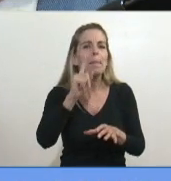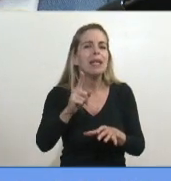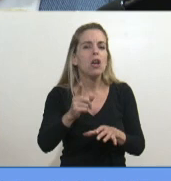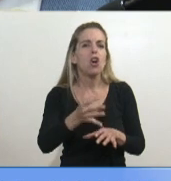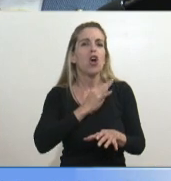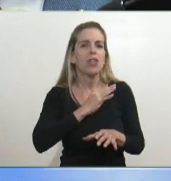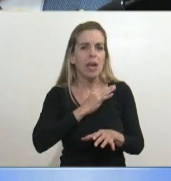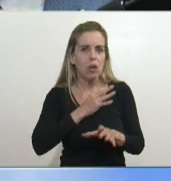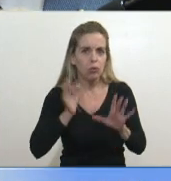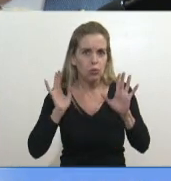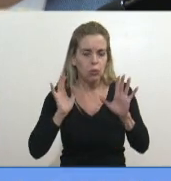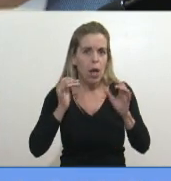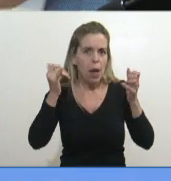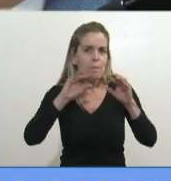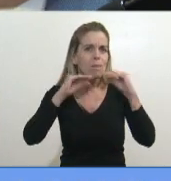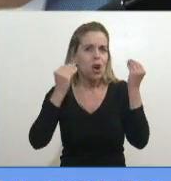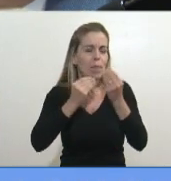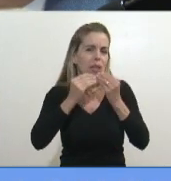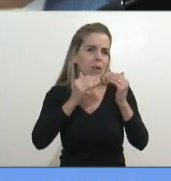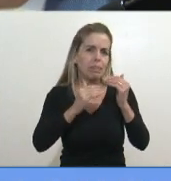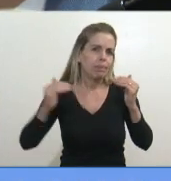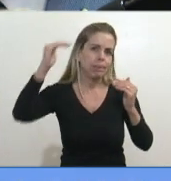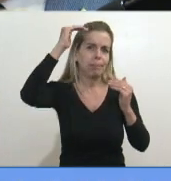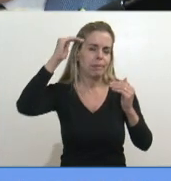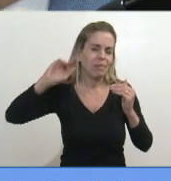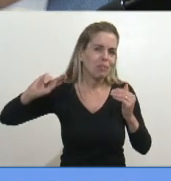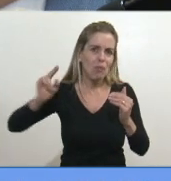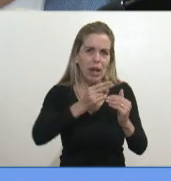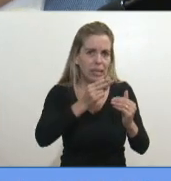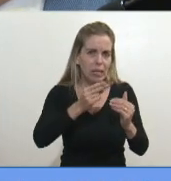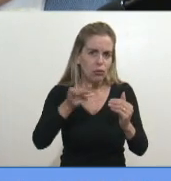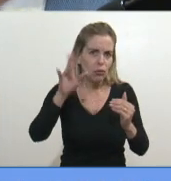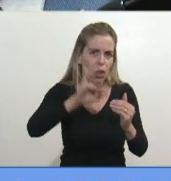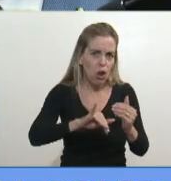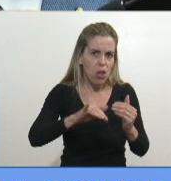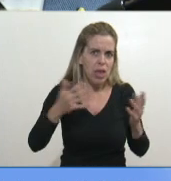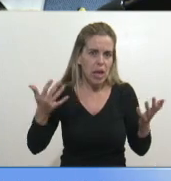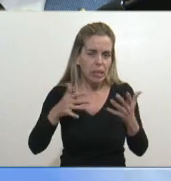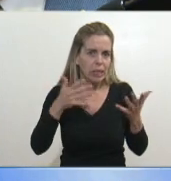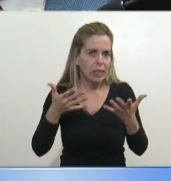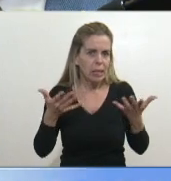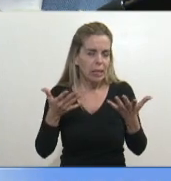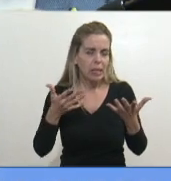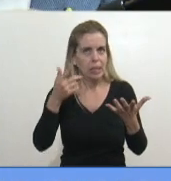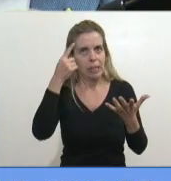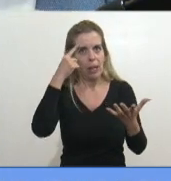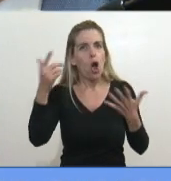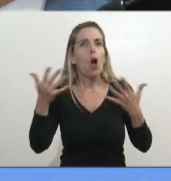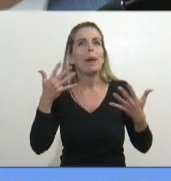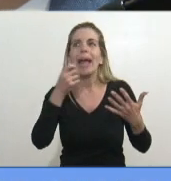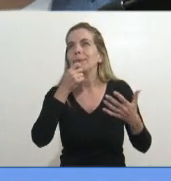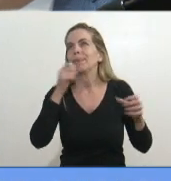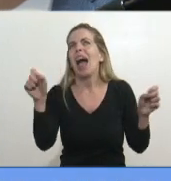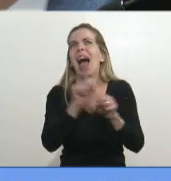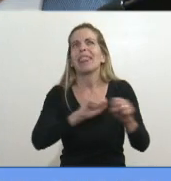Y tenemos un promedio altísimo de muertes, altísimo. Supera todo tipo de atentados, supera todo lo que nos